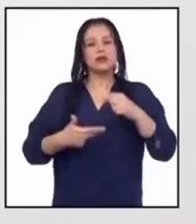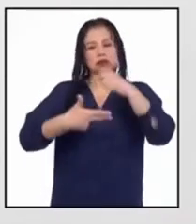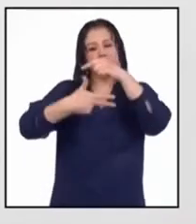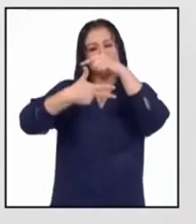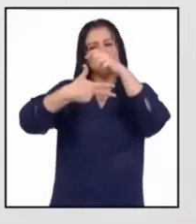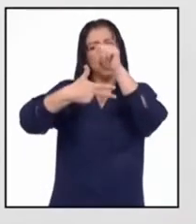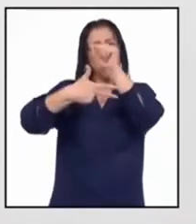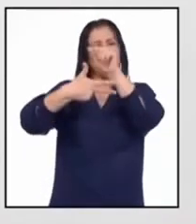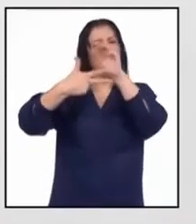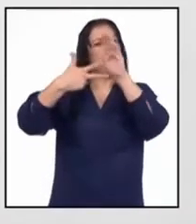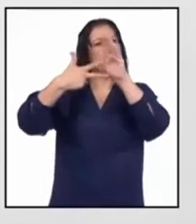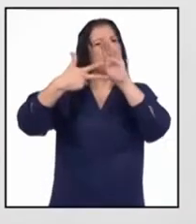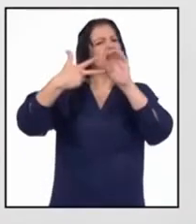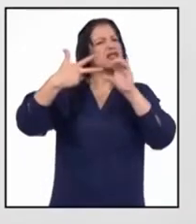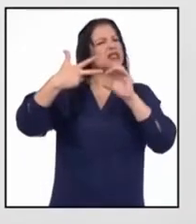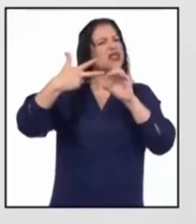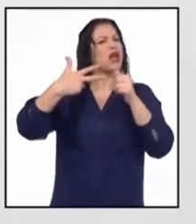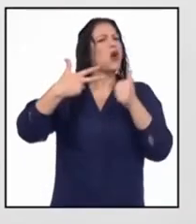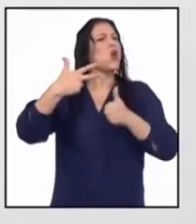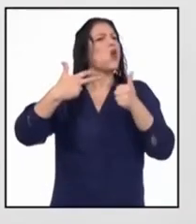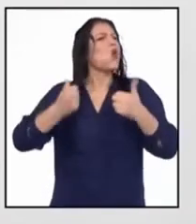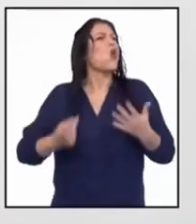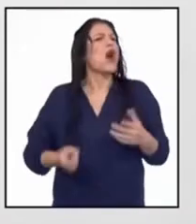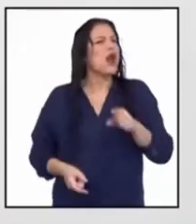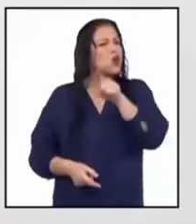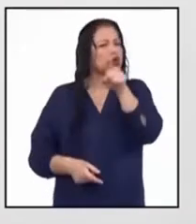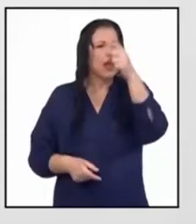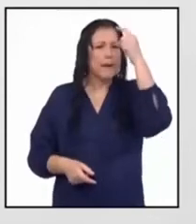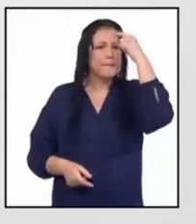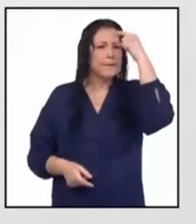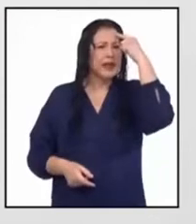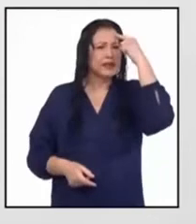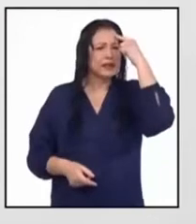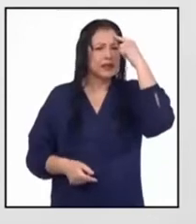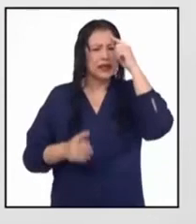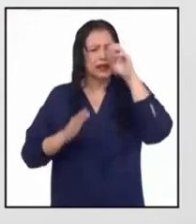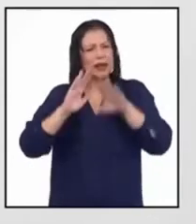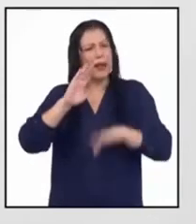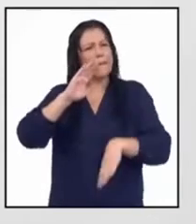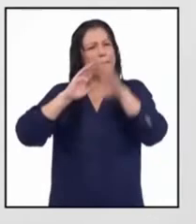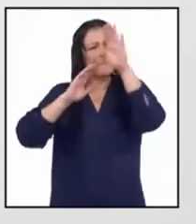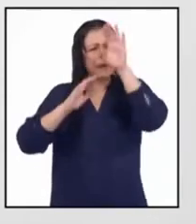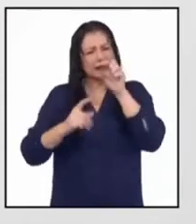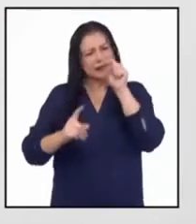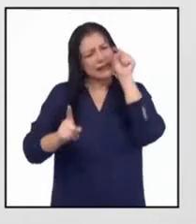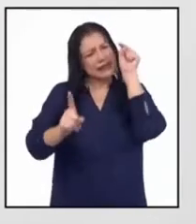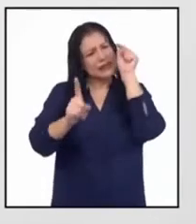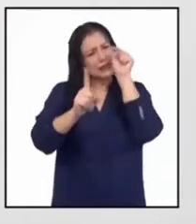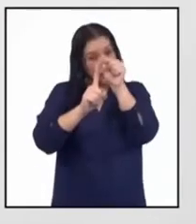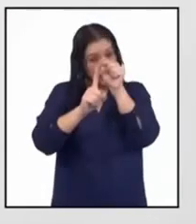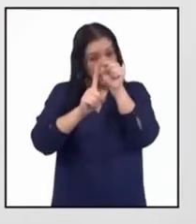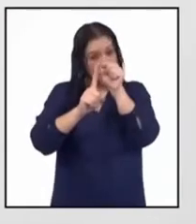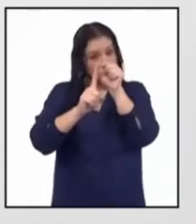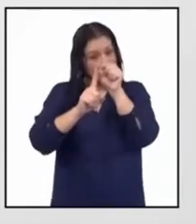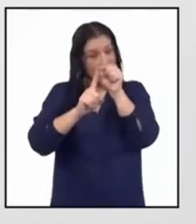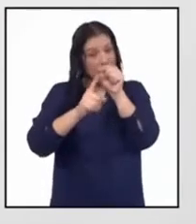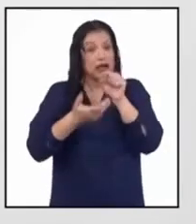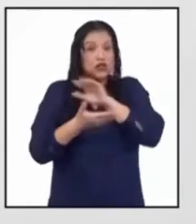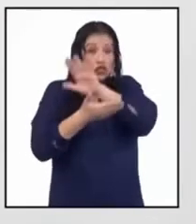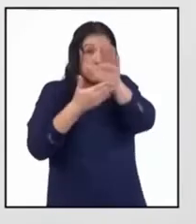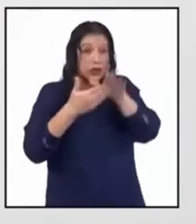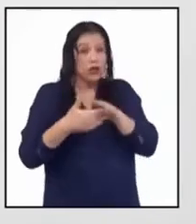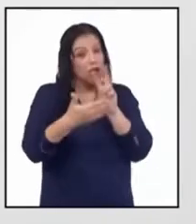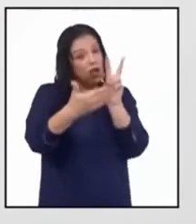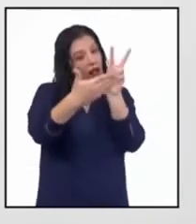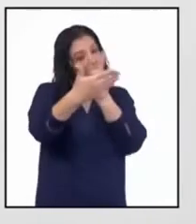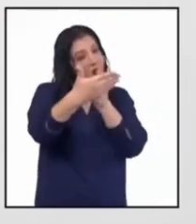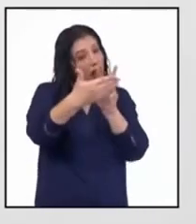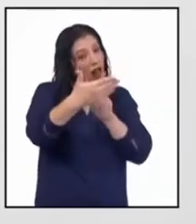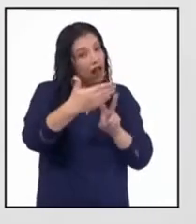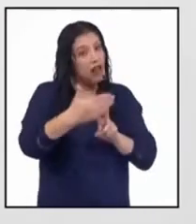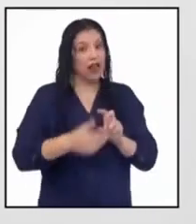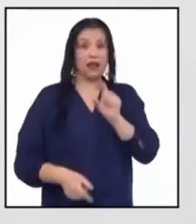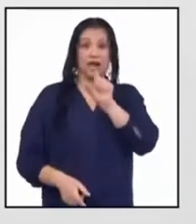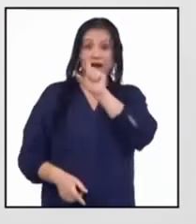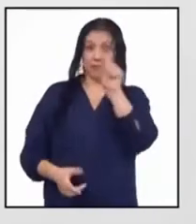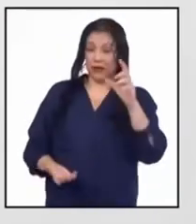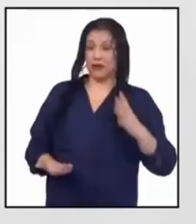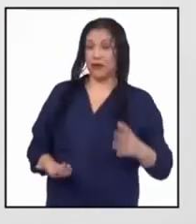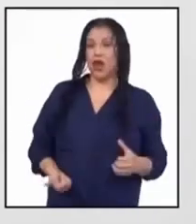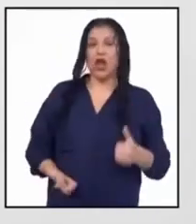las tres alternativas creen que es la más precisa sobre lo que está escrito en el párrafo?